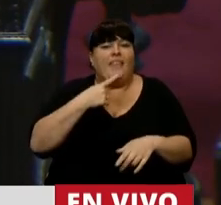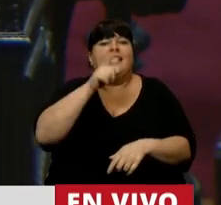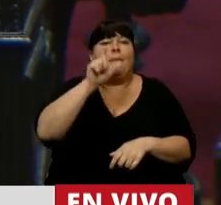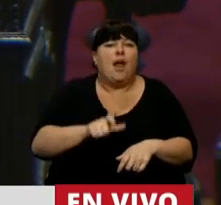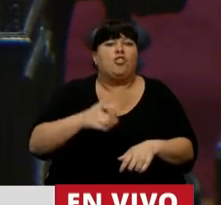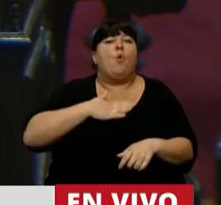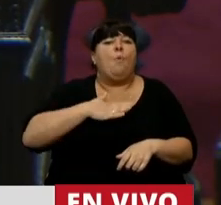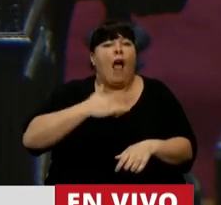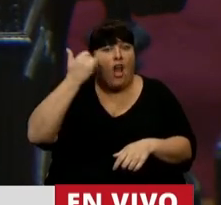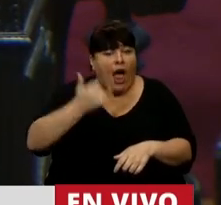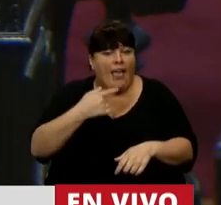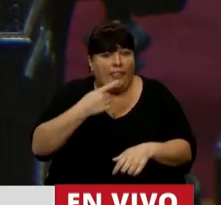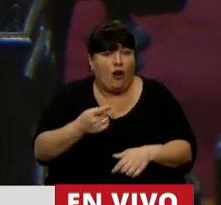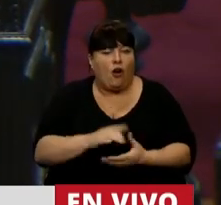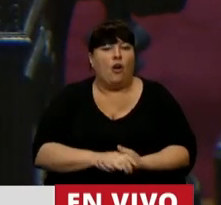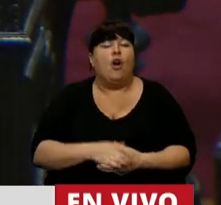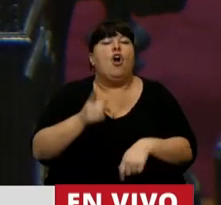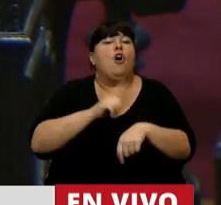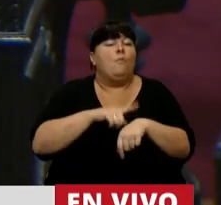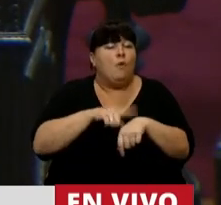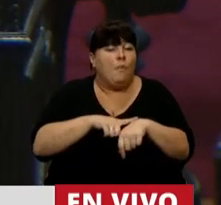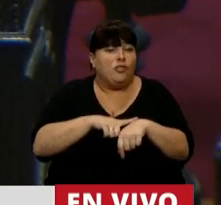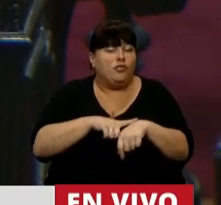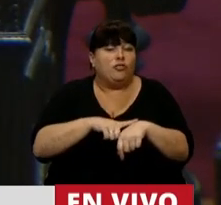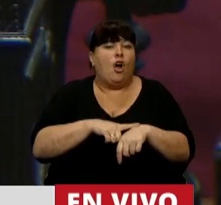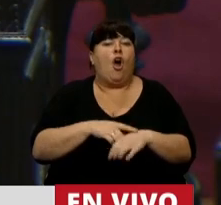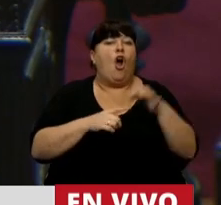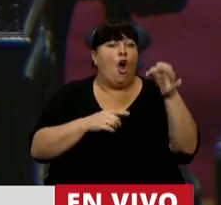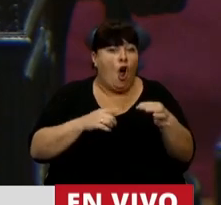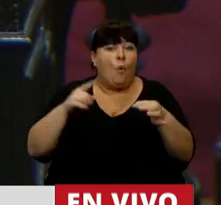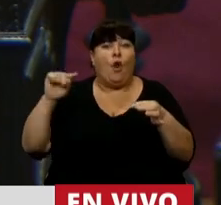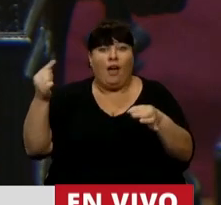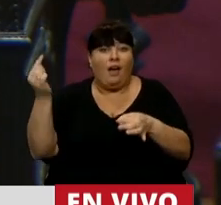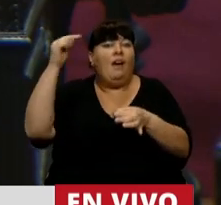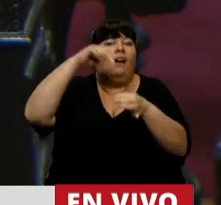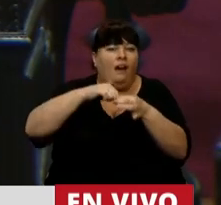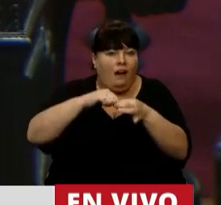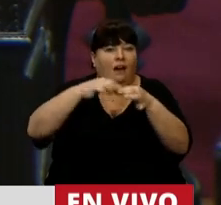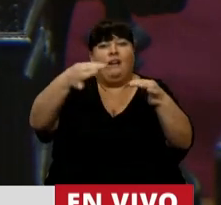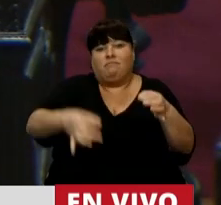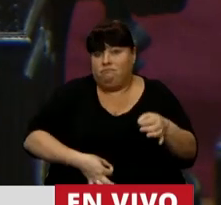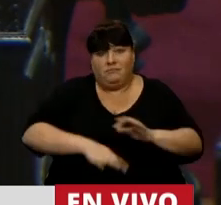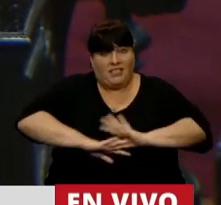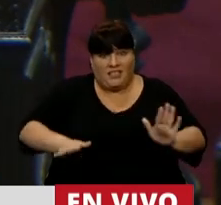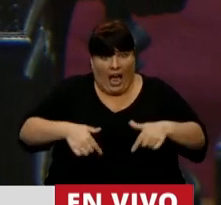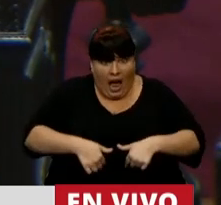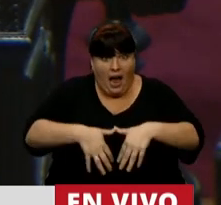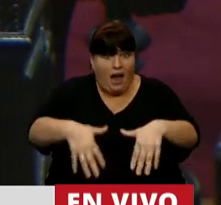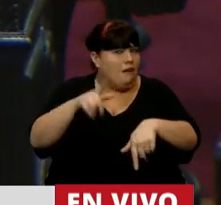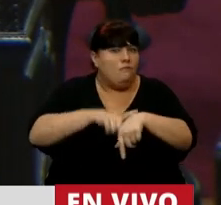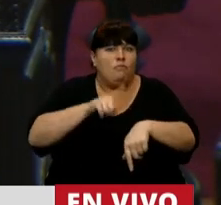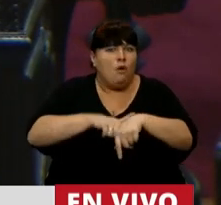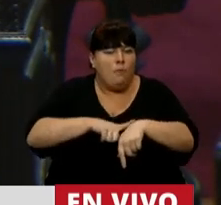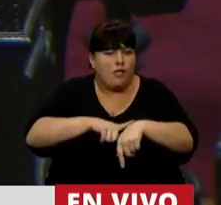y ser humano, señor Presidente, cuando en definitiva el óvulo fecundado se anidaba en el seno materno. Y a partir de ese